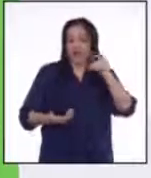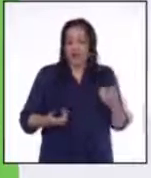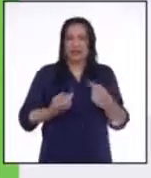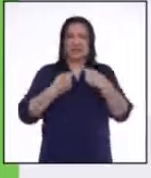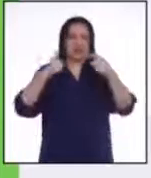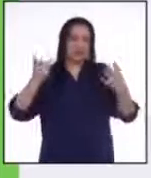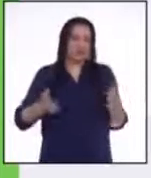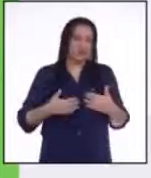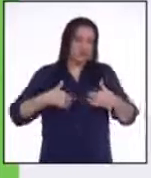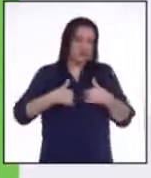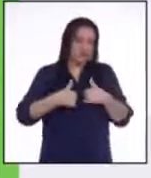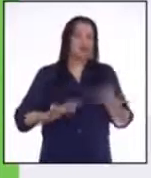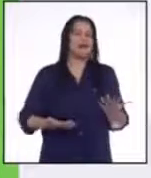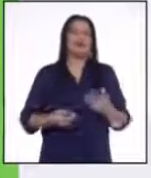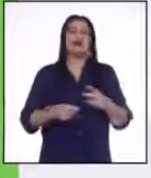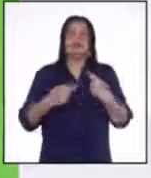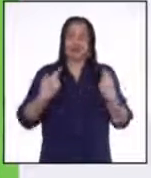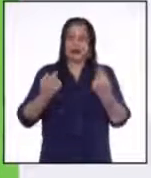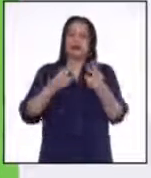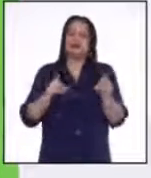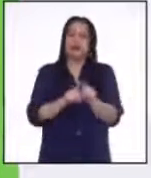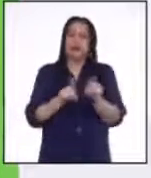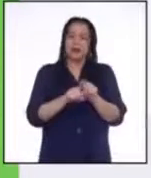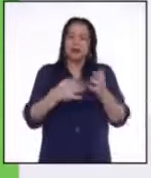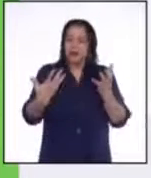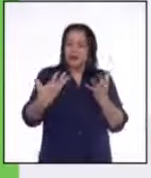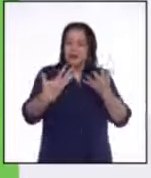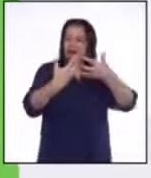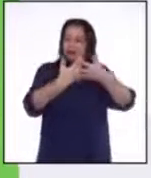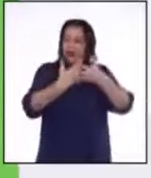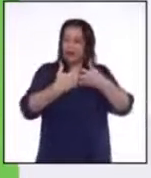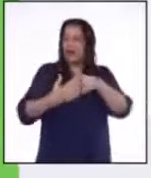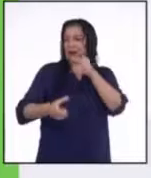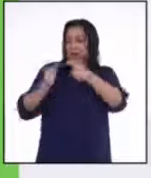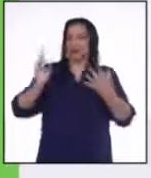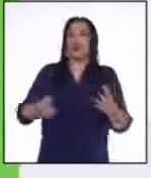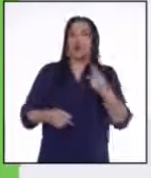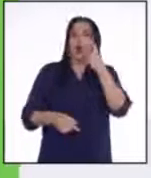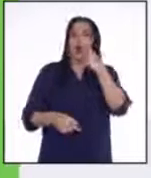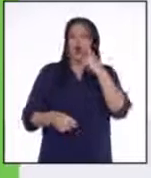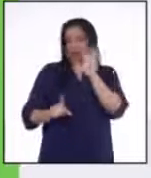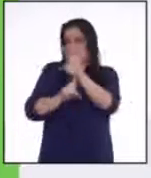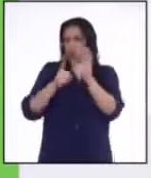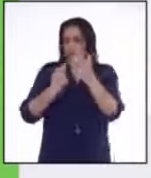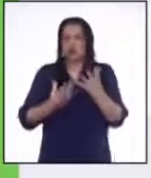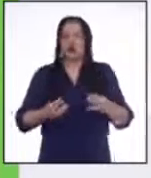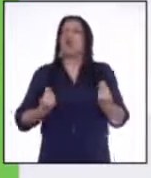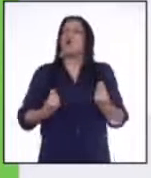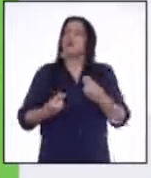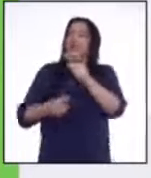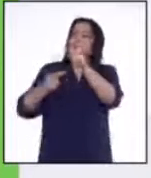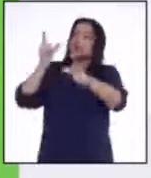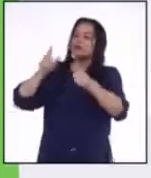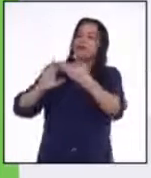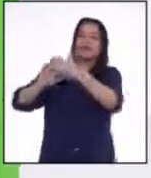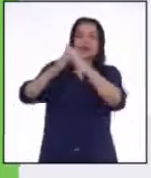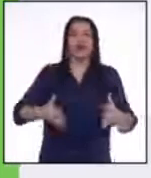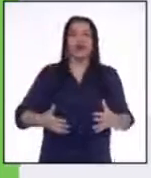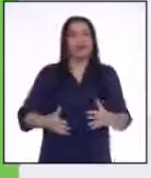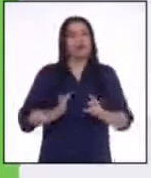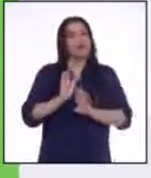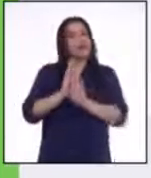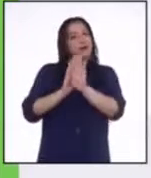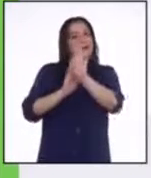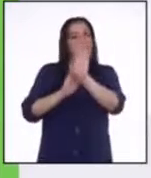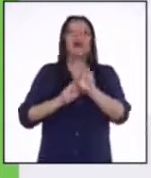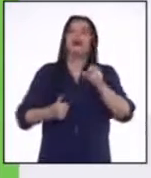sino también genera esa relación con el ecosistema a través de su gente. Conocer la cultura, conocer cómo se desarrollan estas personas, nos hace generar